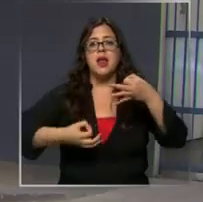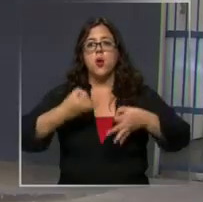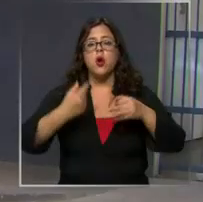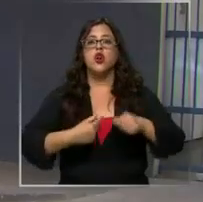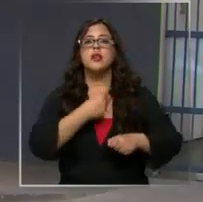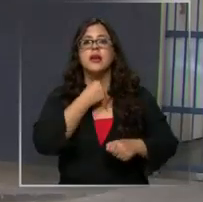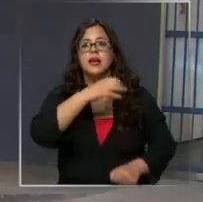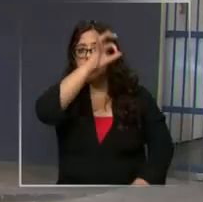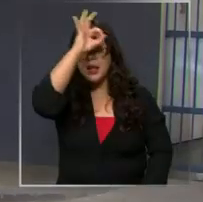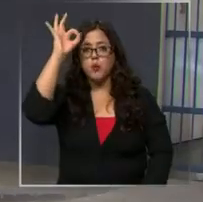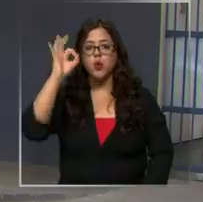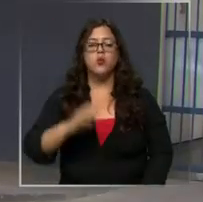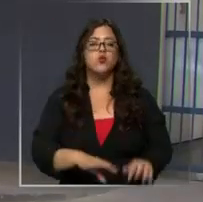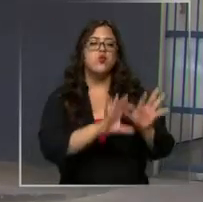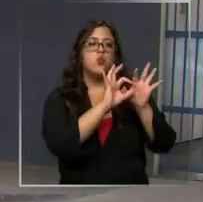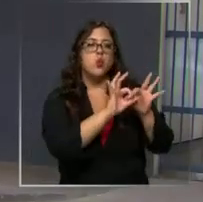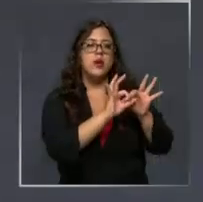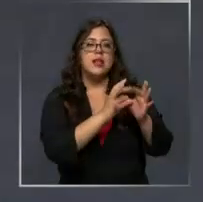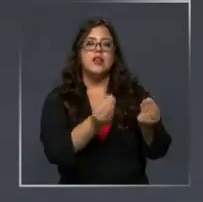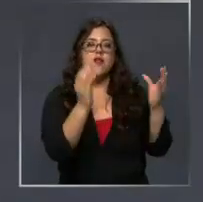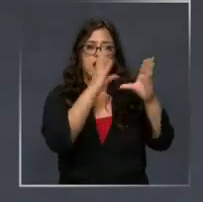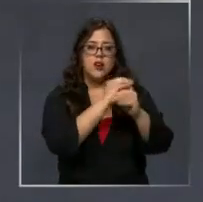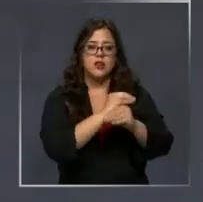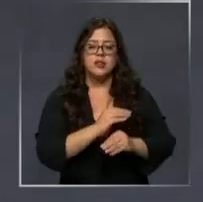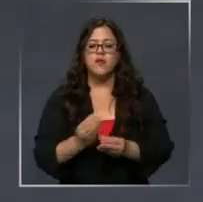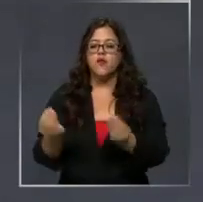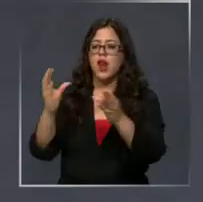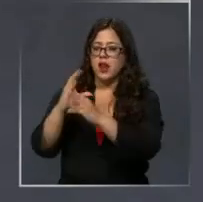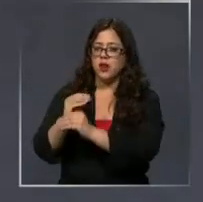garantía de Temuco. Muchas gracias, Patricio. Buenas noches. Buenas noches.